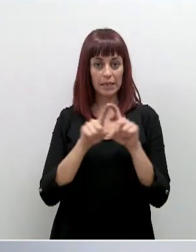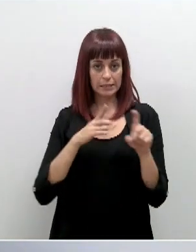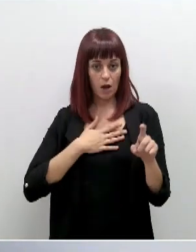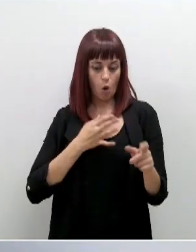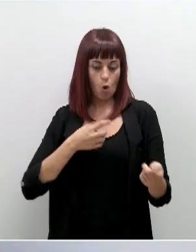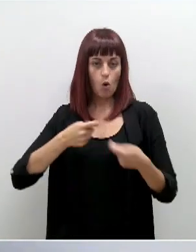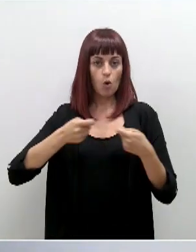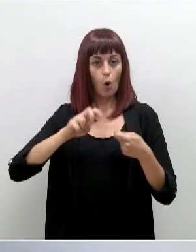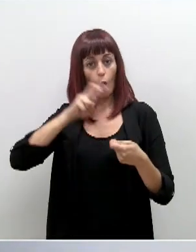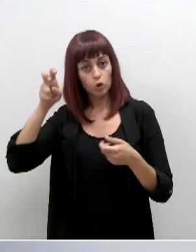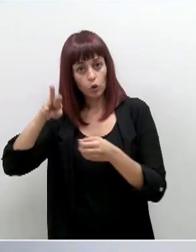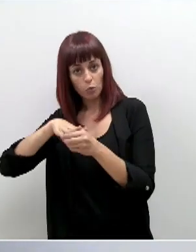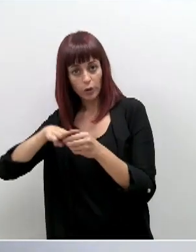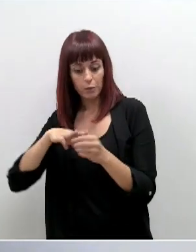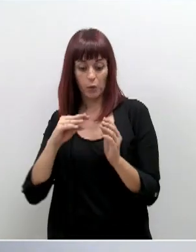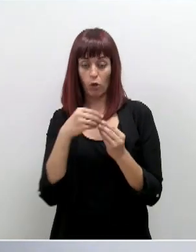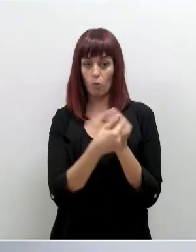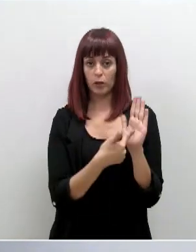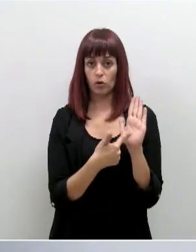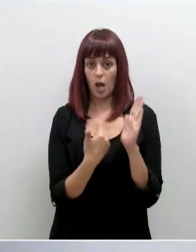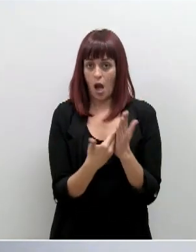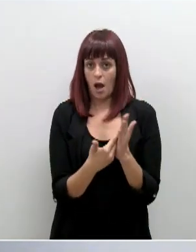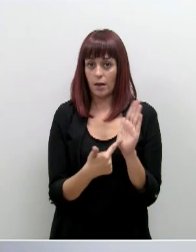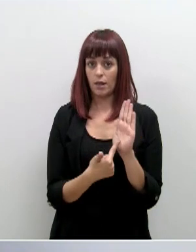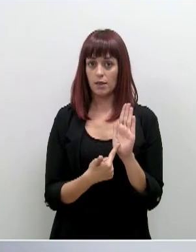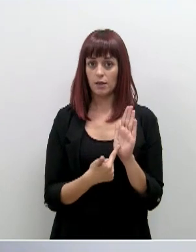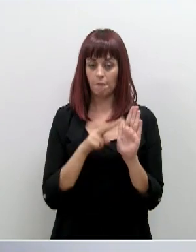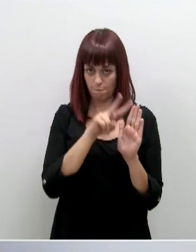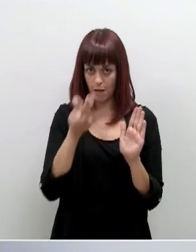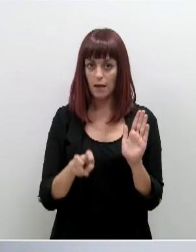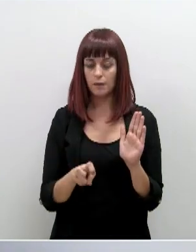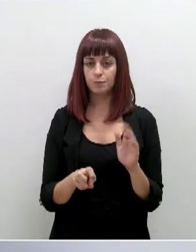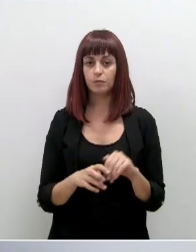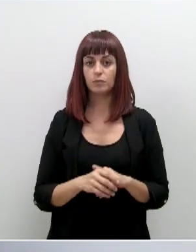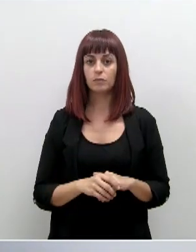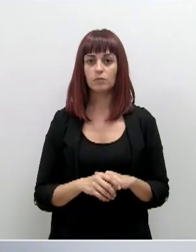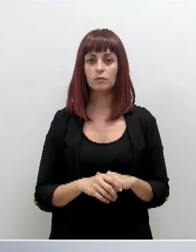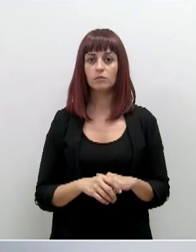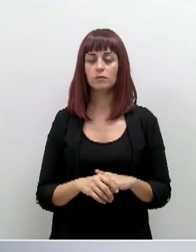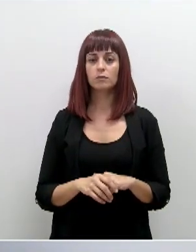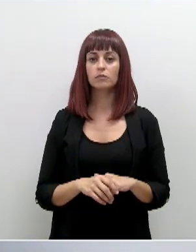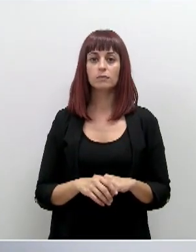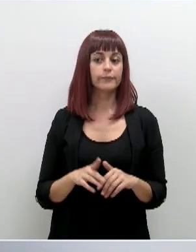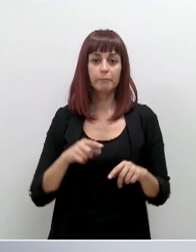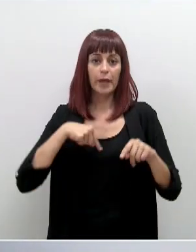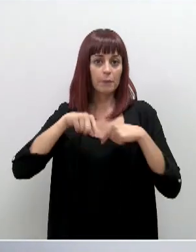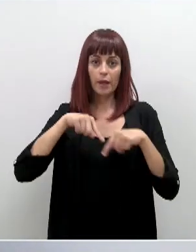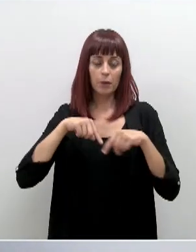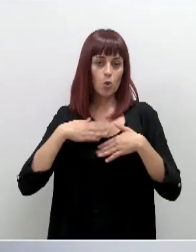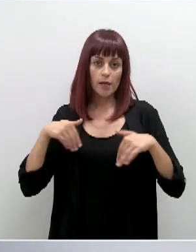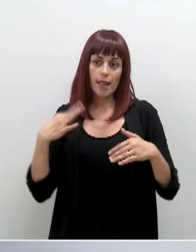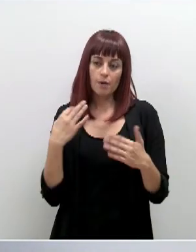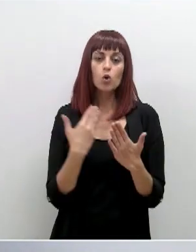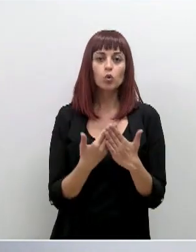establecimiento en otro municipio, pues cualquier documento acreditativo, así para todos aquellos desplazamientos que haya que